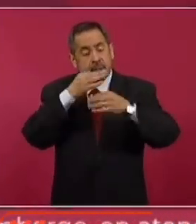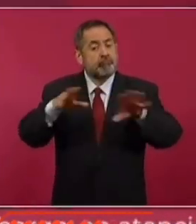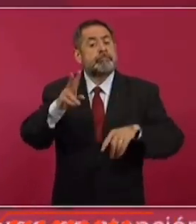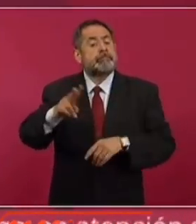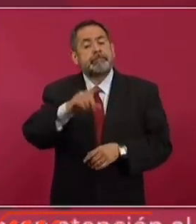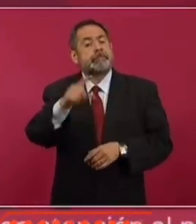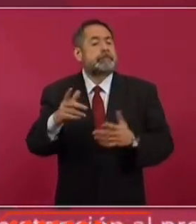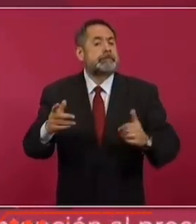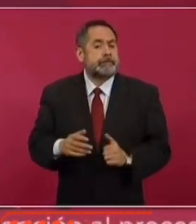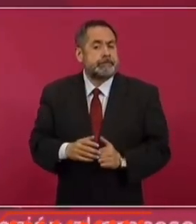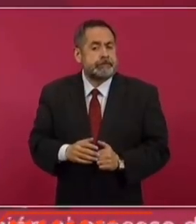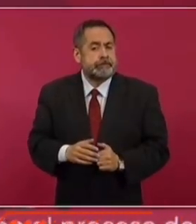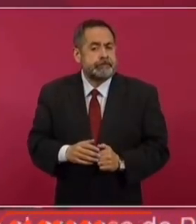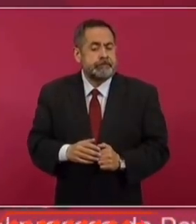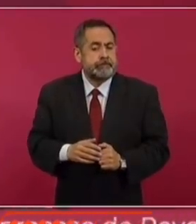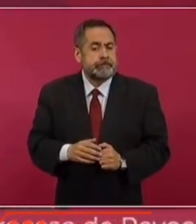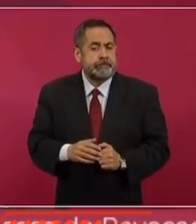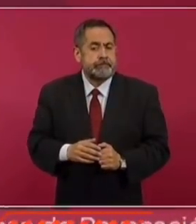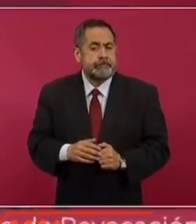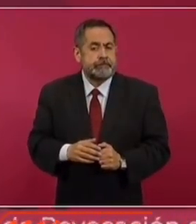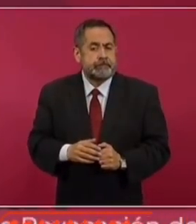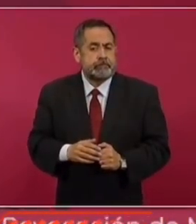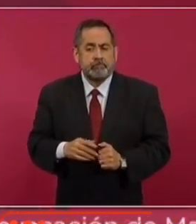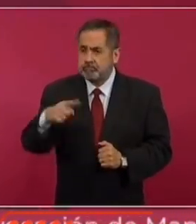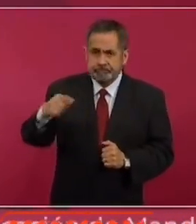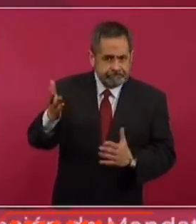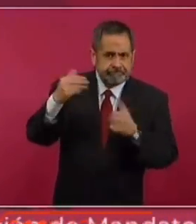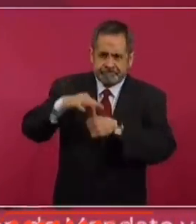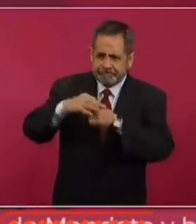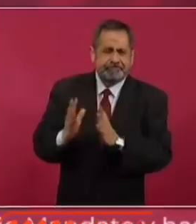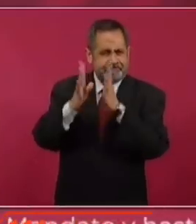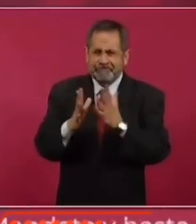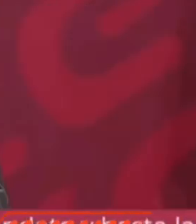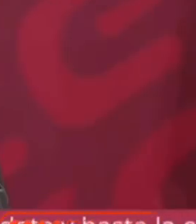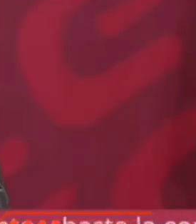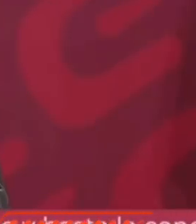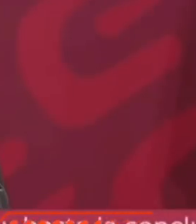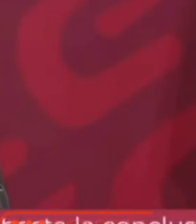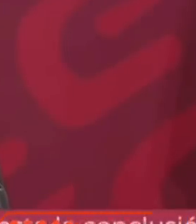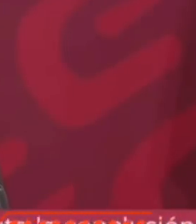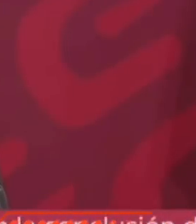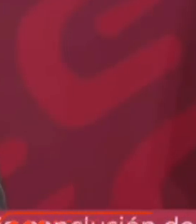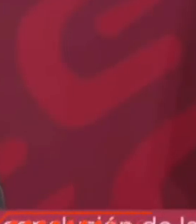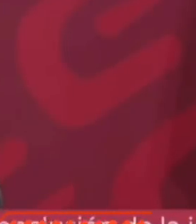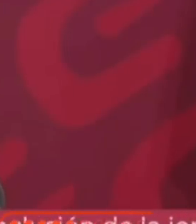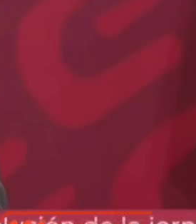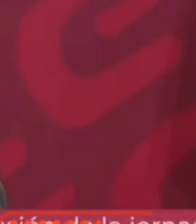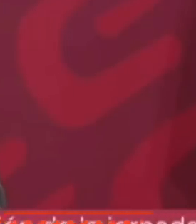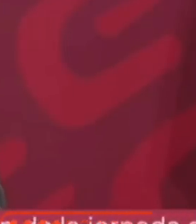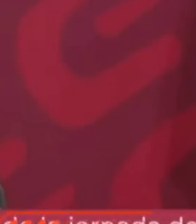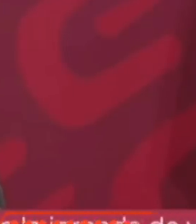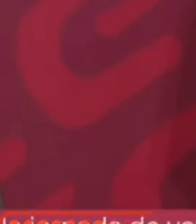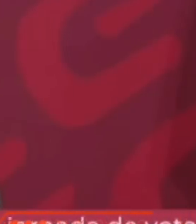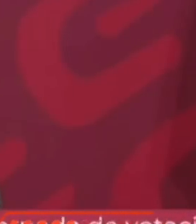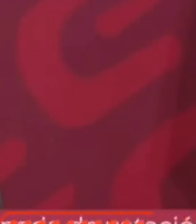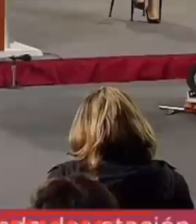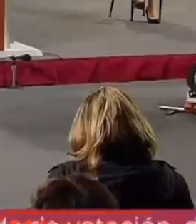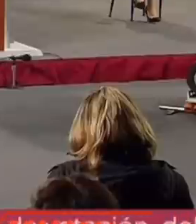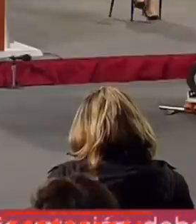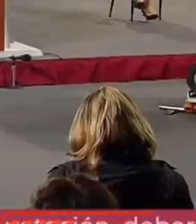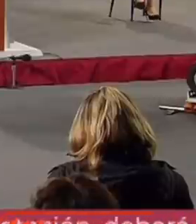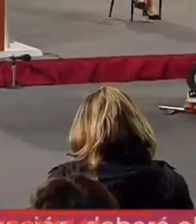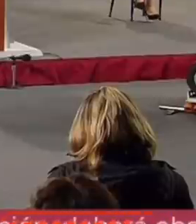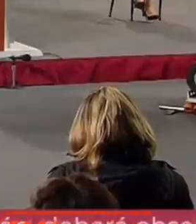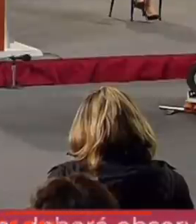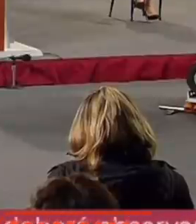que no solo hay que participar, todos, hasta los